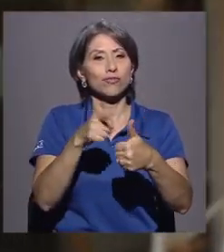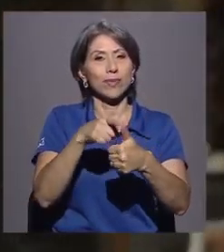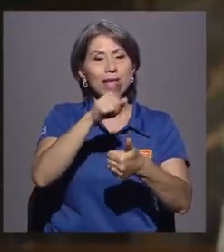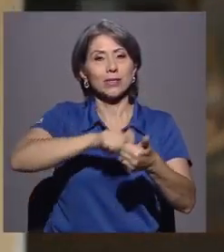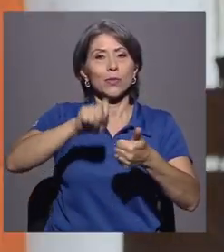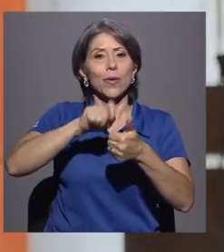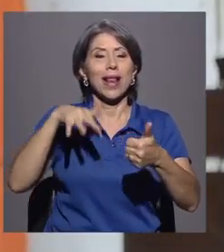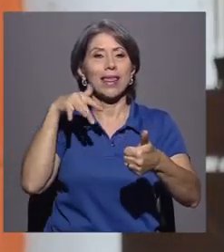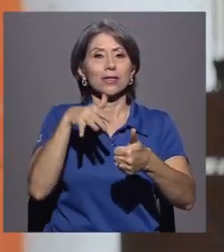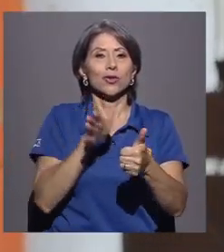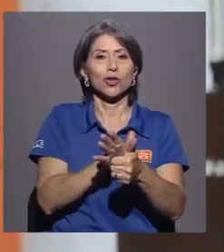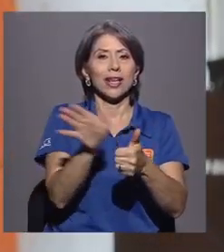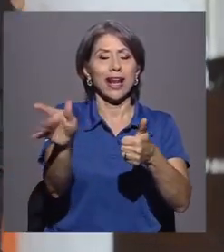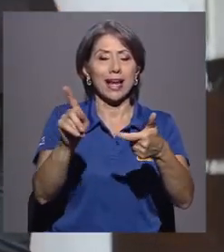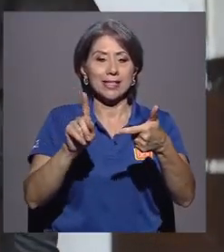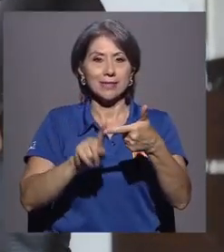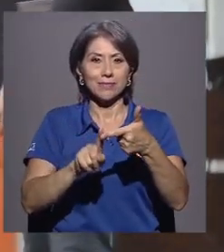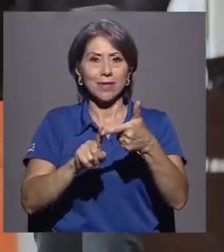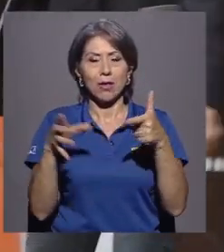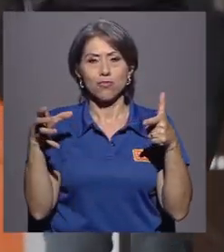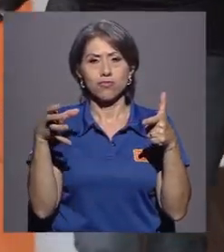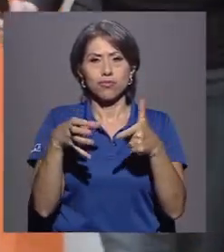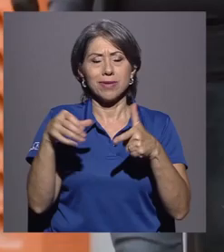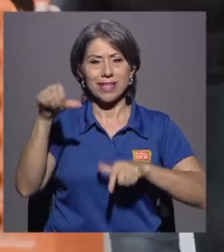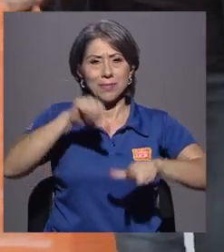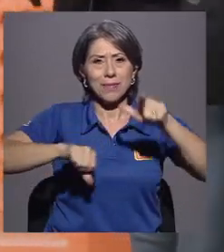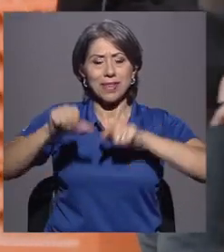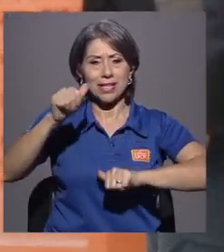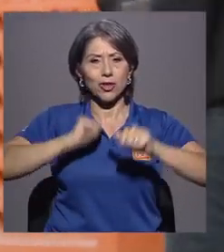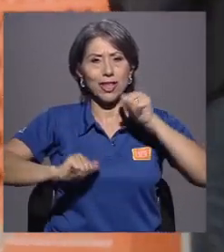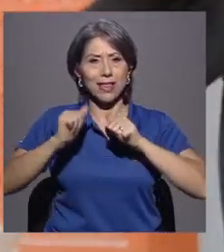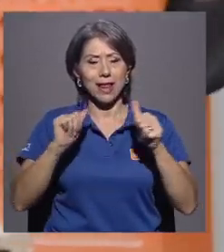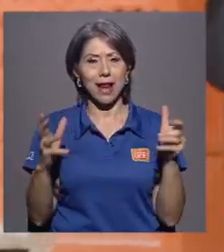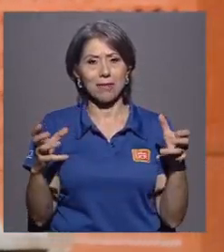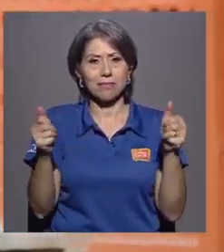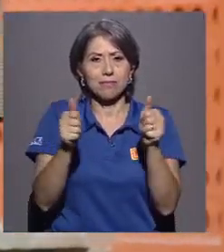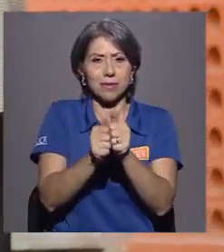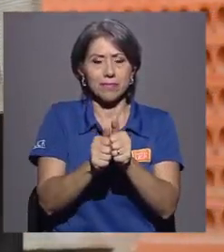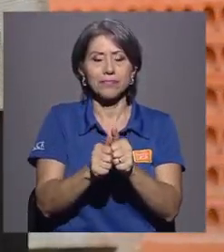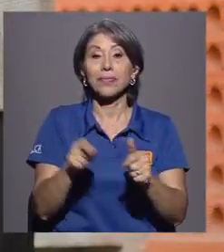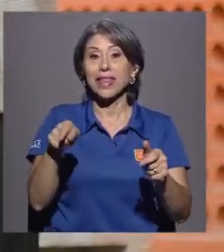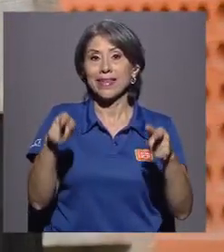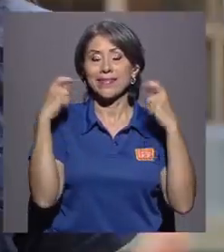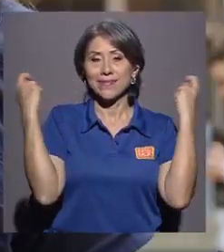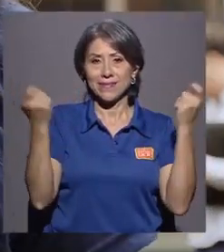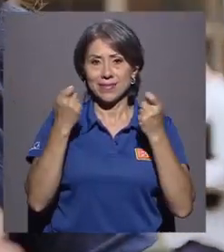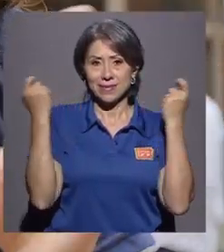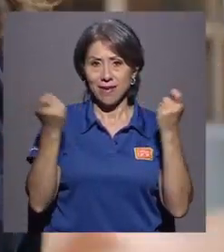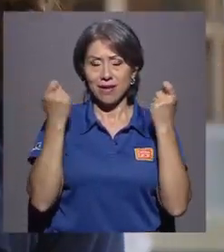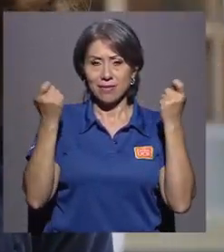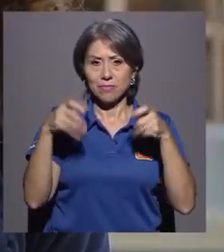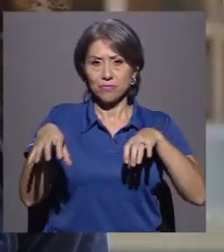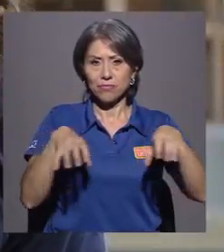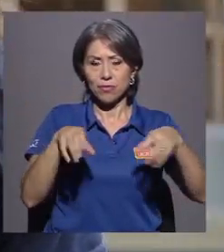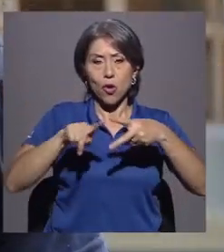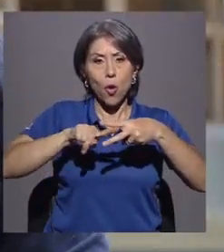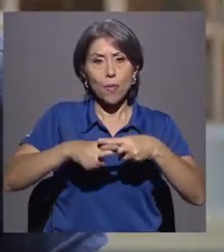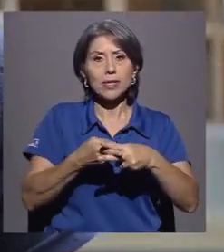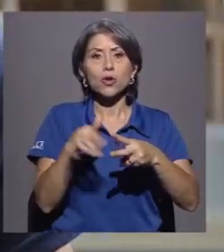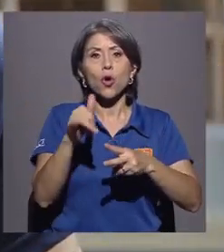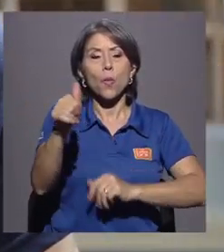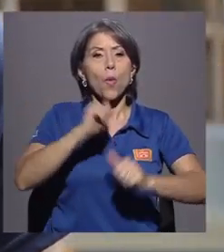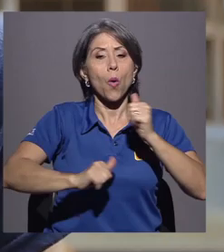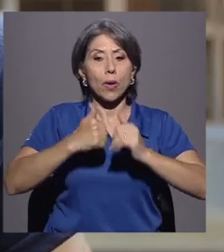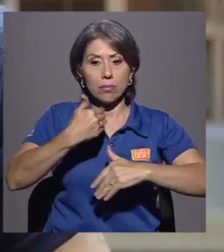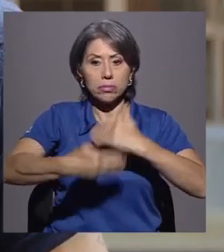Escuela de Estudios Generales y el Núcleo de Experimentación Teatral. El festival, que comenzó como una obra y